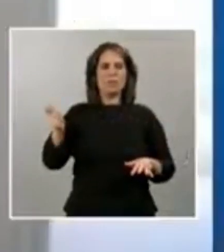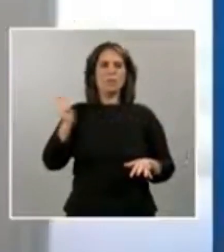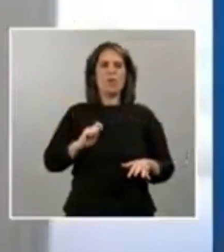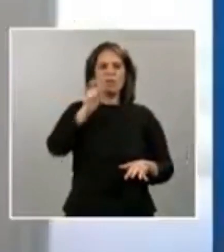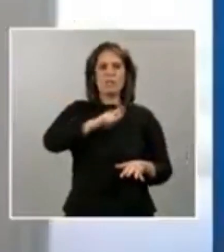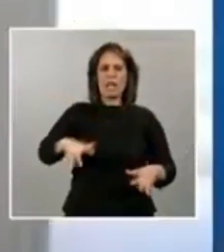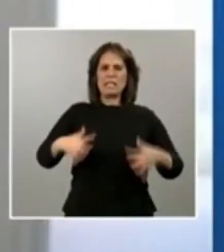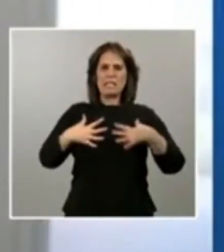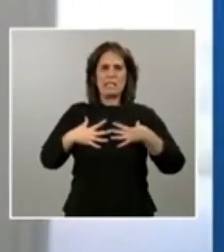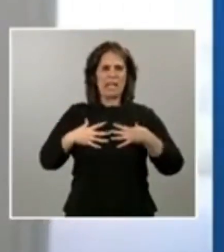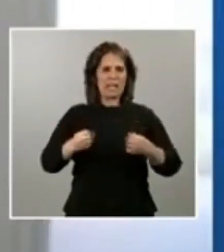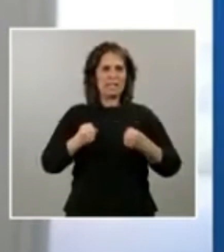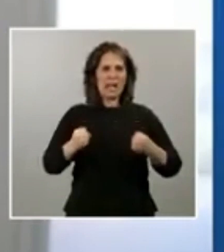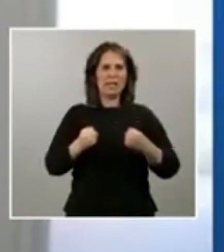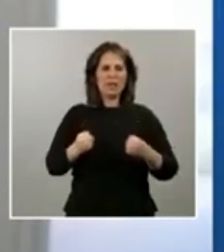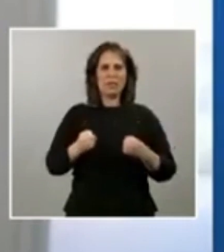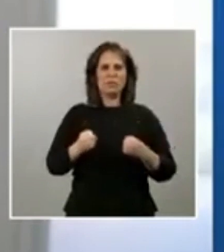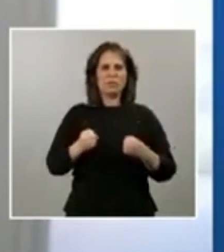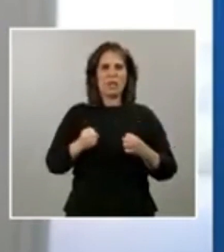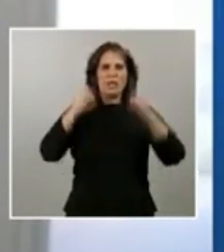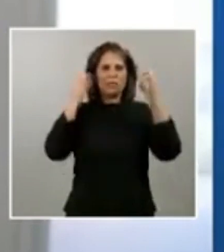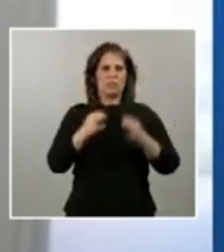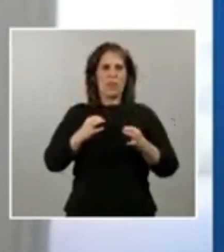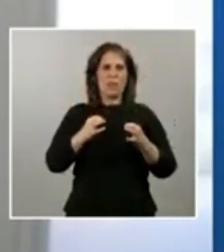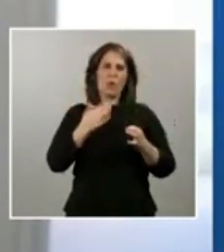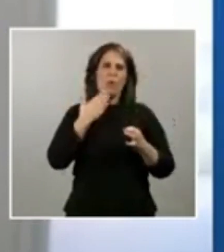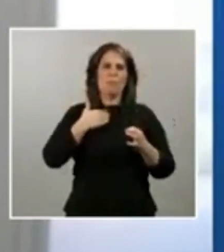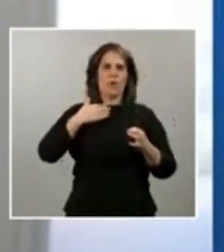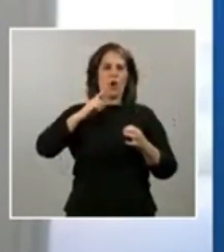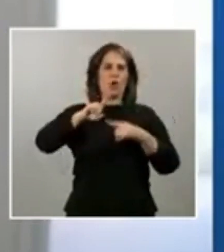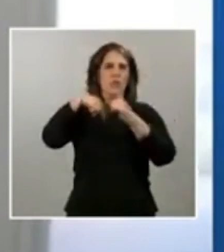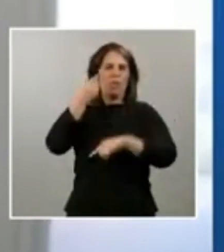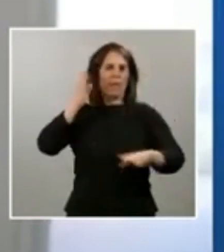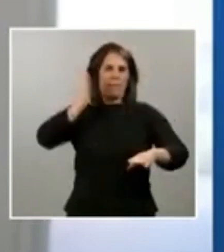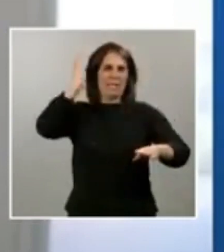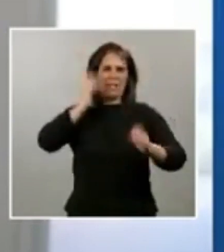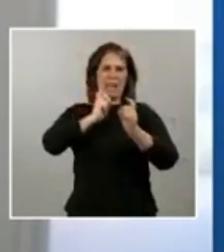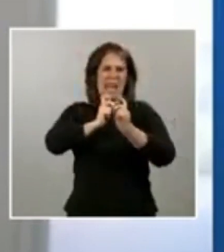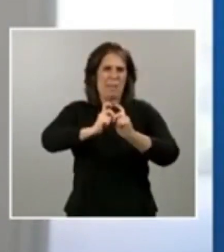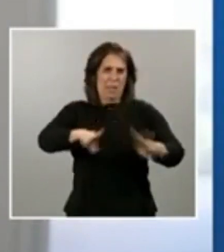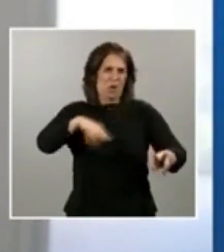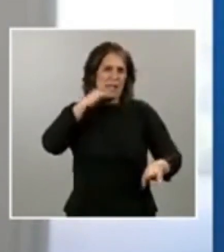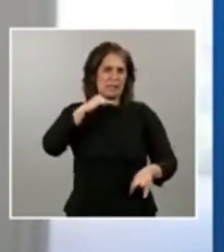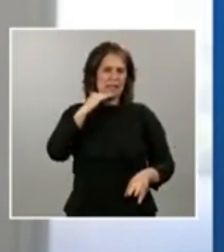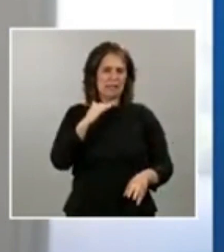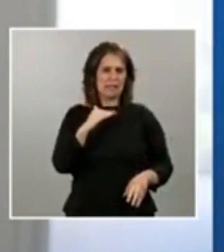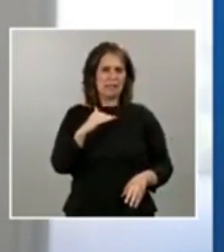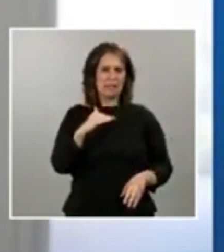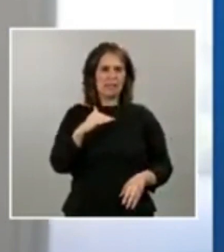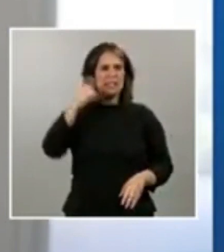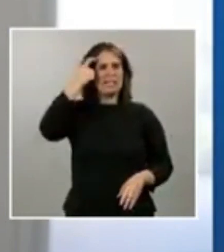una de las peores partes. Me gustaría saber hasta qué punto en estas reuniones con los presidentes